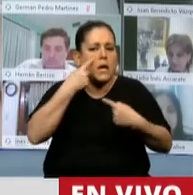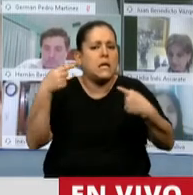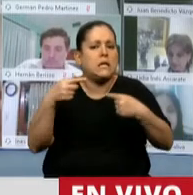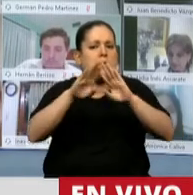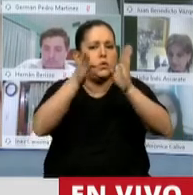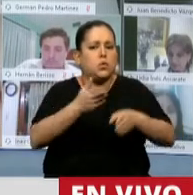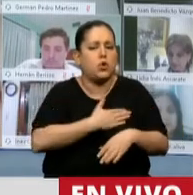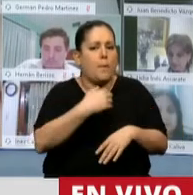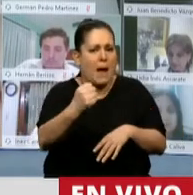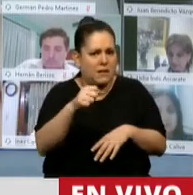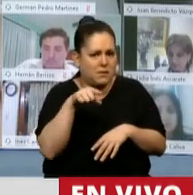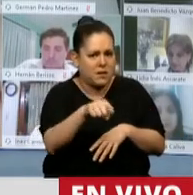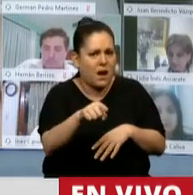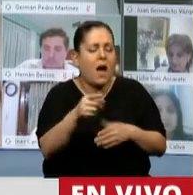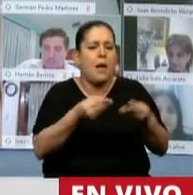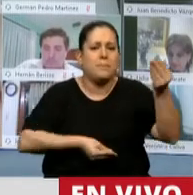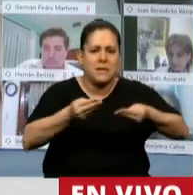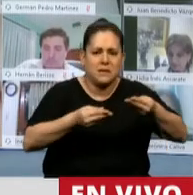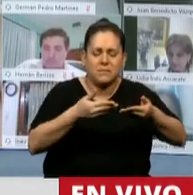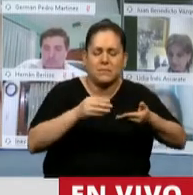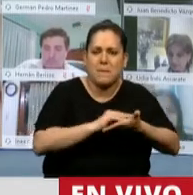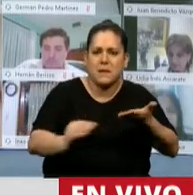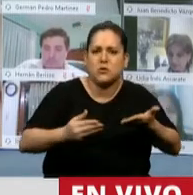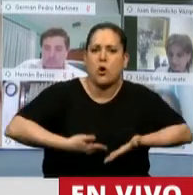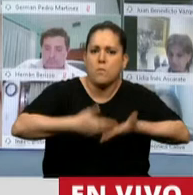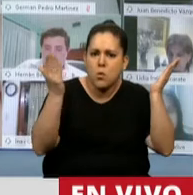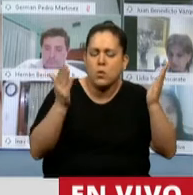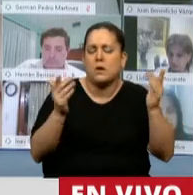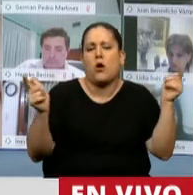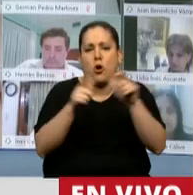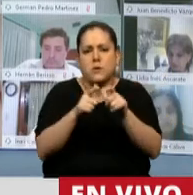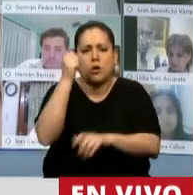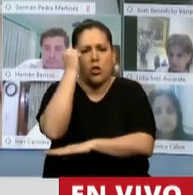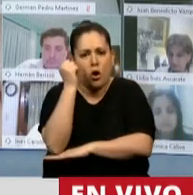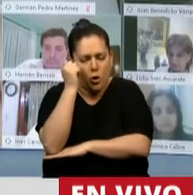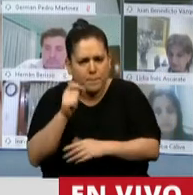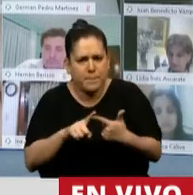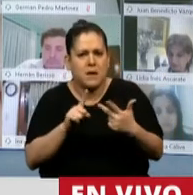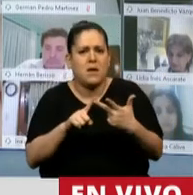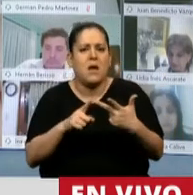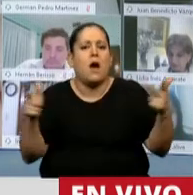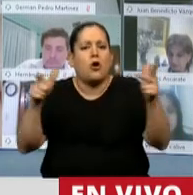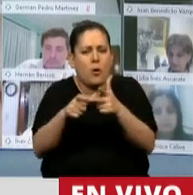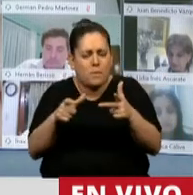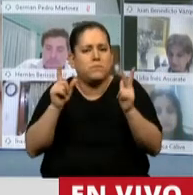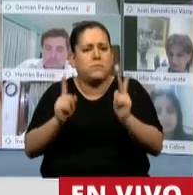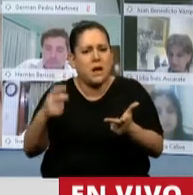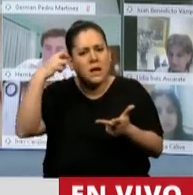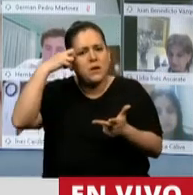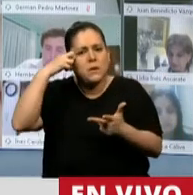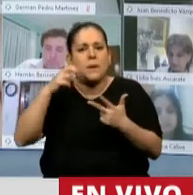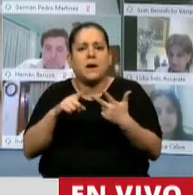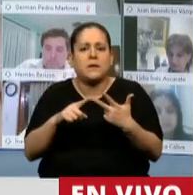Comisión de Estado y Administración Pública, en la Comisión de Economía, reunidos, reunidas en el Partido Justicialista,